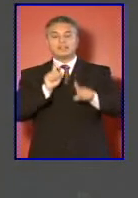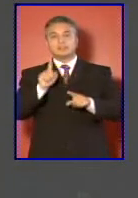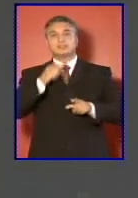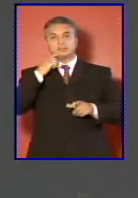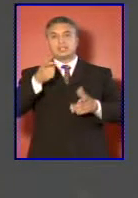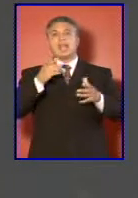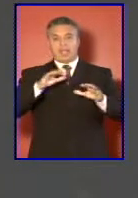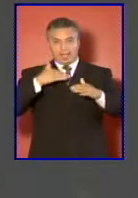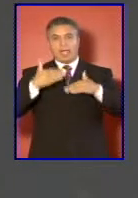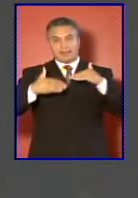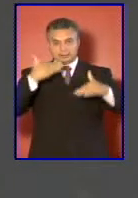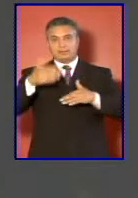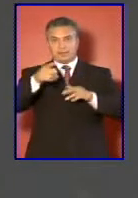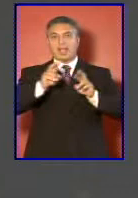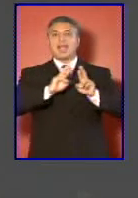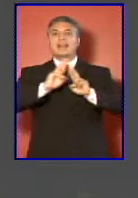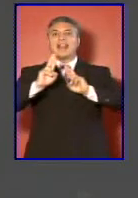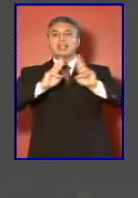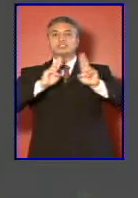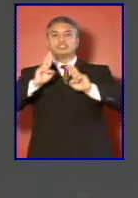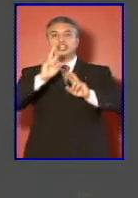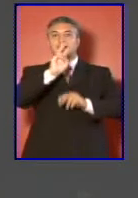política de relaciones exteriores de nuestro país.